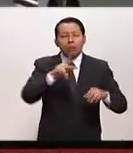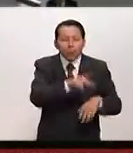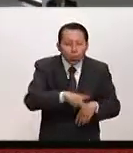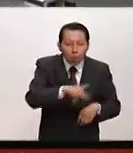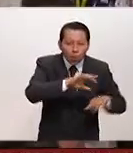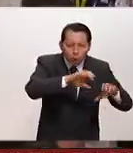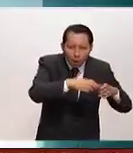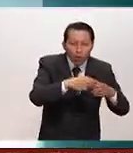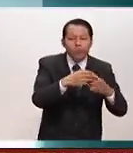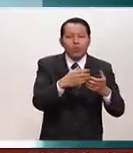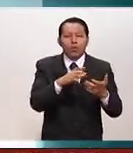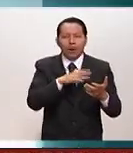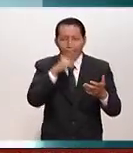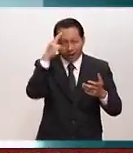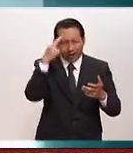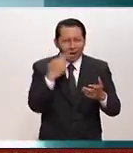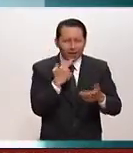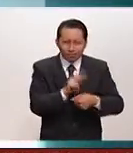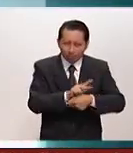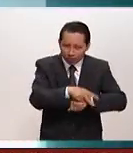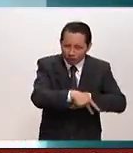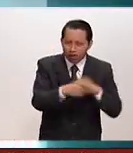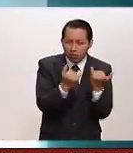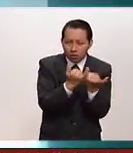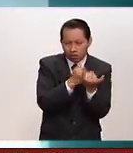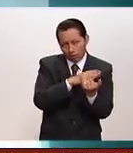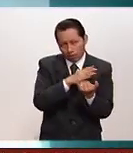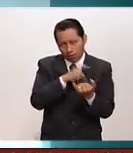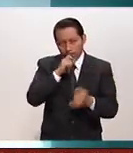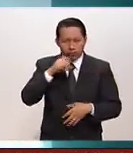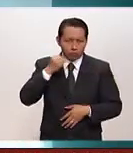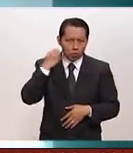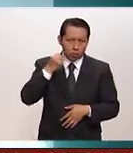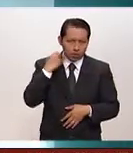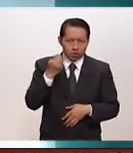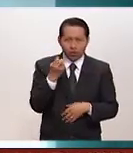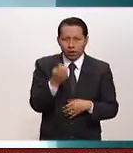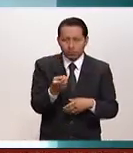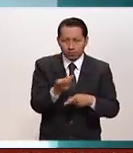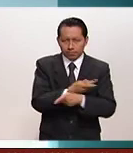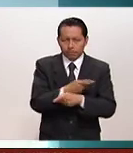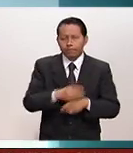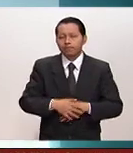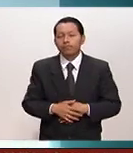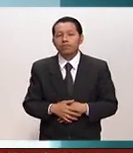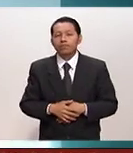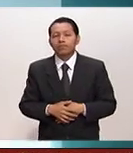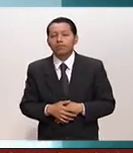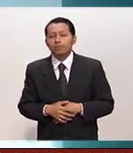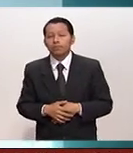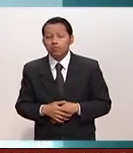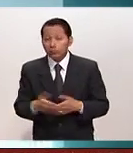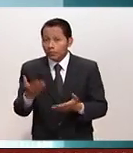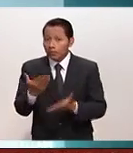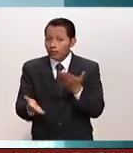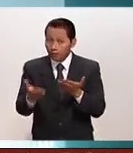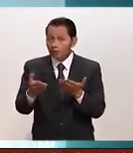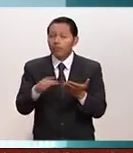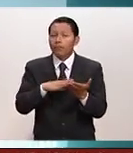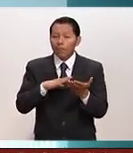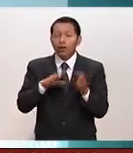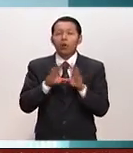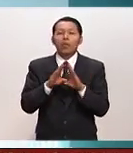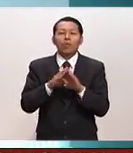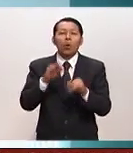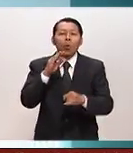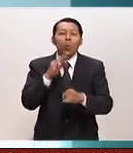racial, pues son una expresión del discurso político que se está dando en este país. Ahora bien, entramos a esta